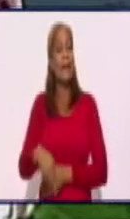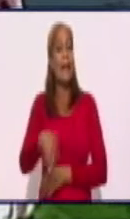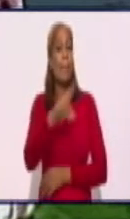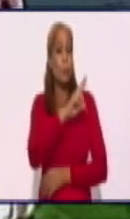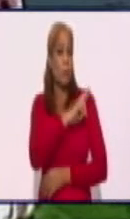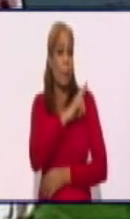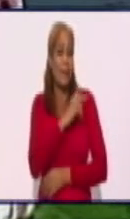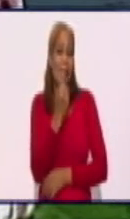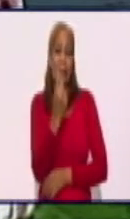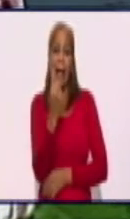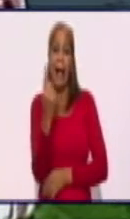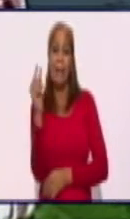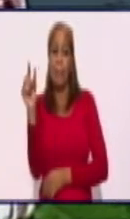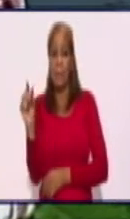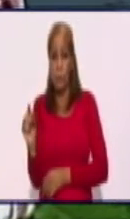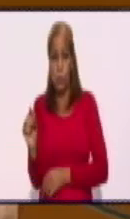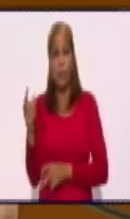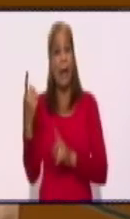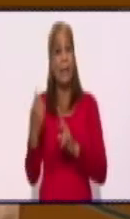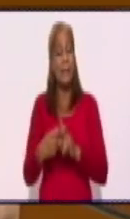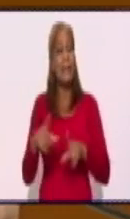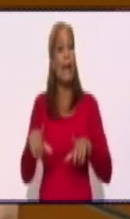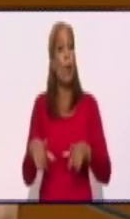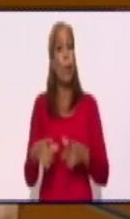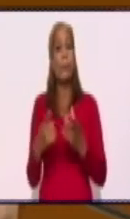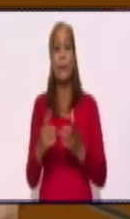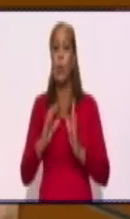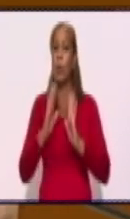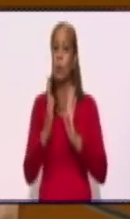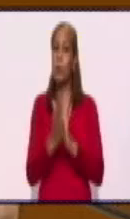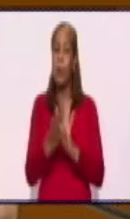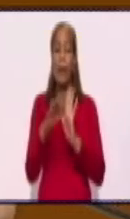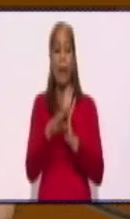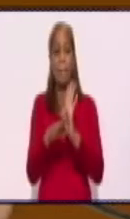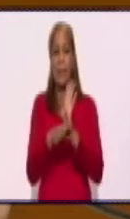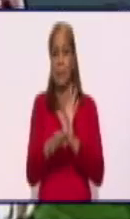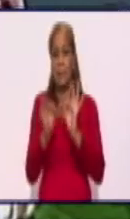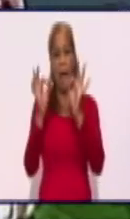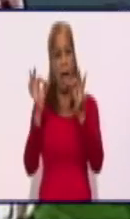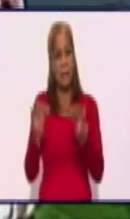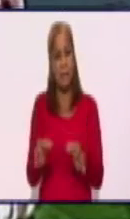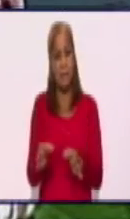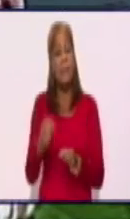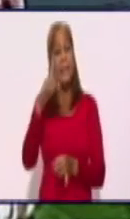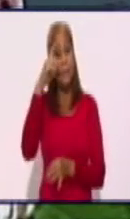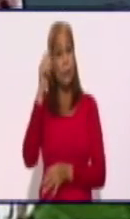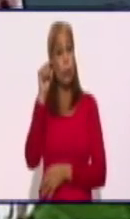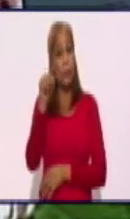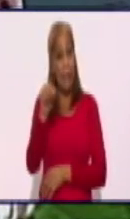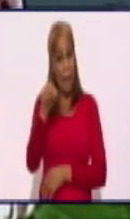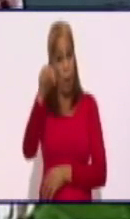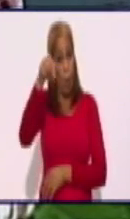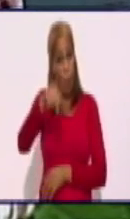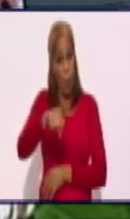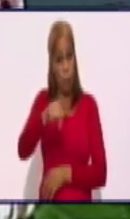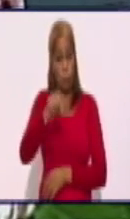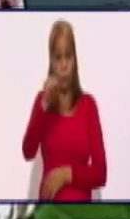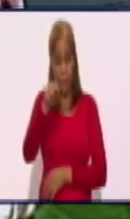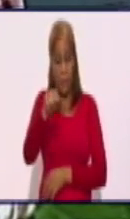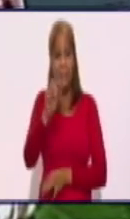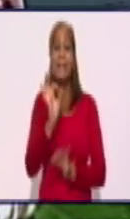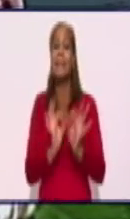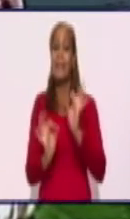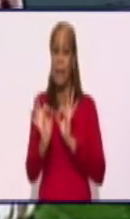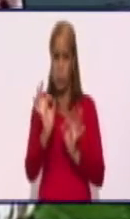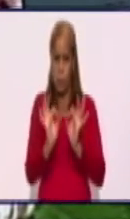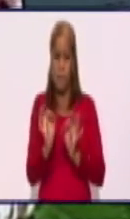de cuidarnos y de cumplir con todo lo que está establecido. Si usted se cuida hoy, puede ser de los que en el